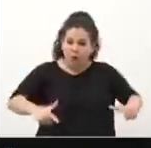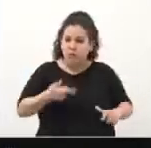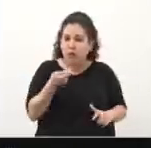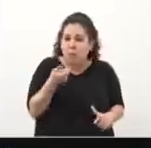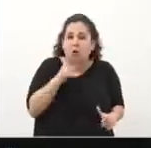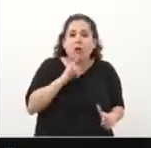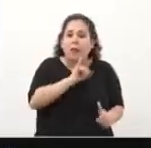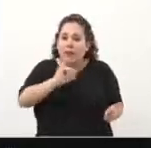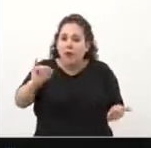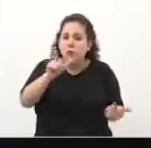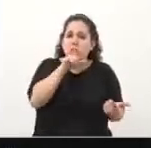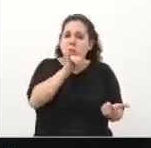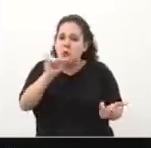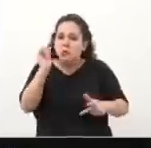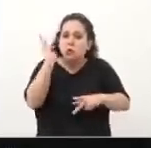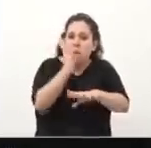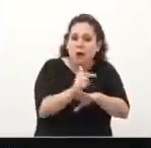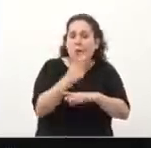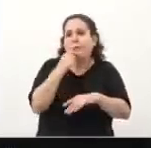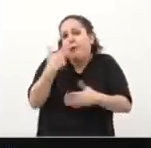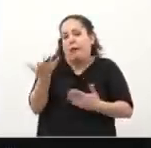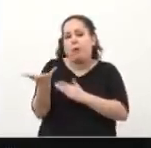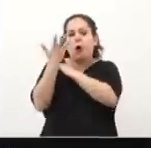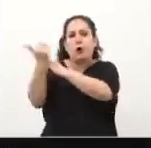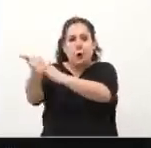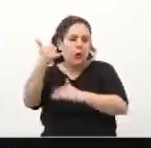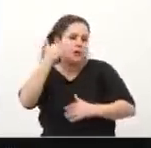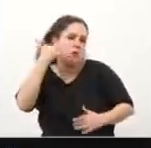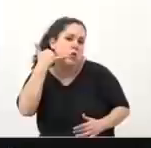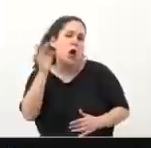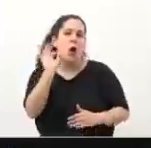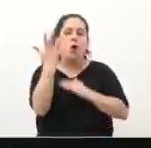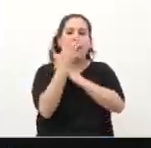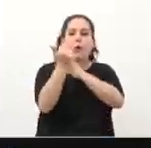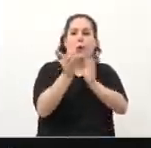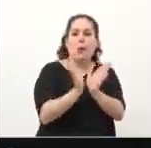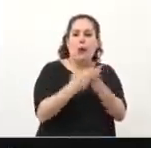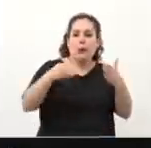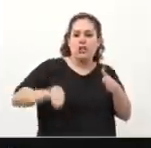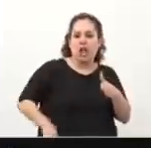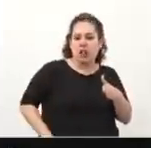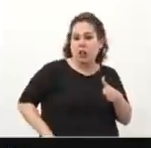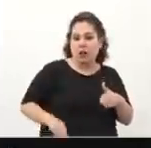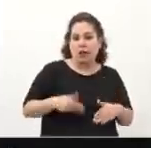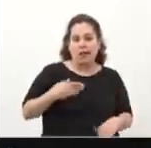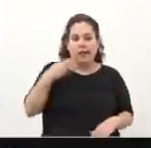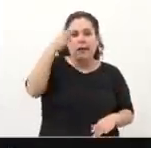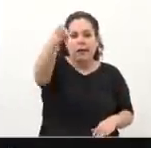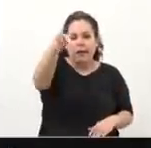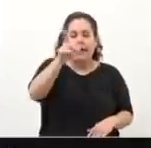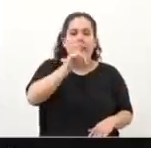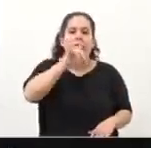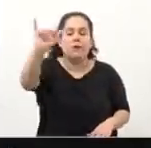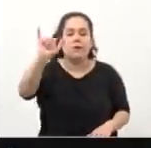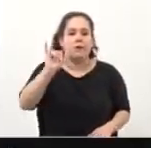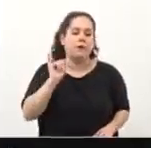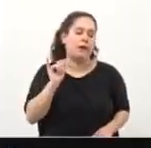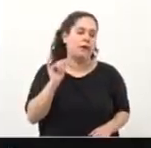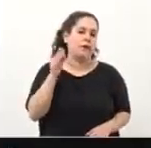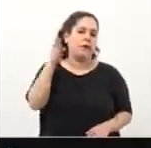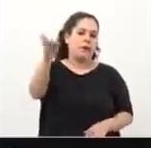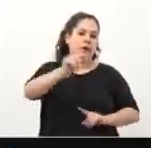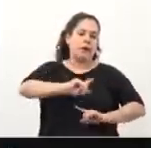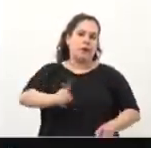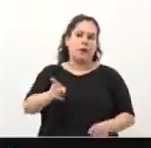sucede porque es un trámite engorroso. A nosotros nos roban el celular o nos roban la billetera en el subte y no vamos a hacer la denuncia porque el trámite es engorroso, porque no sabemos qué pasa con la